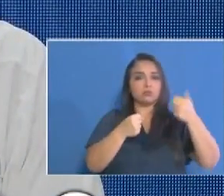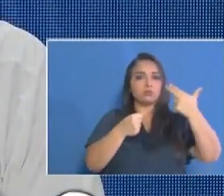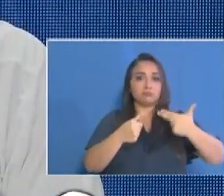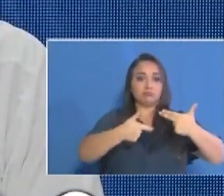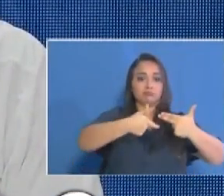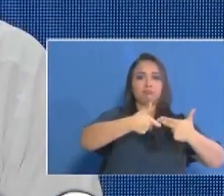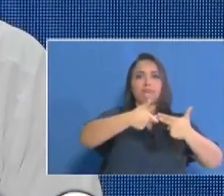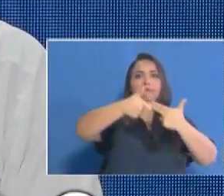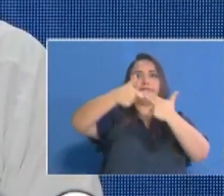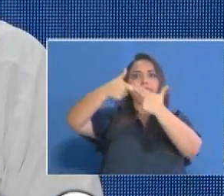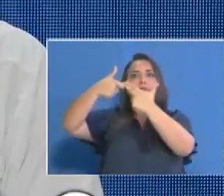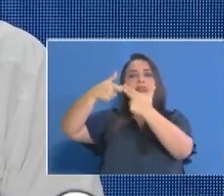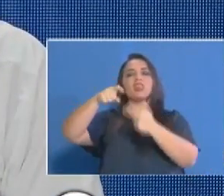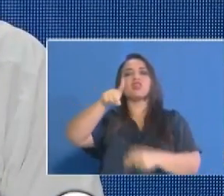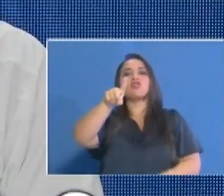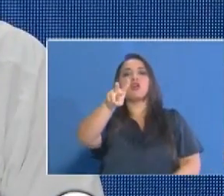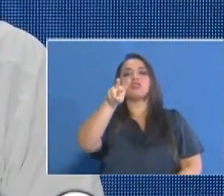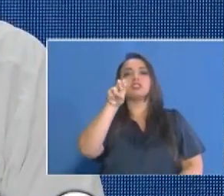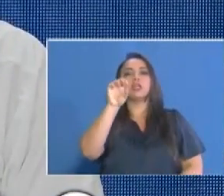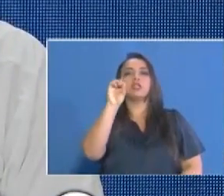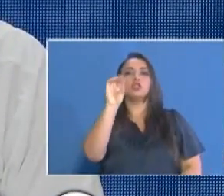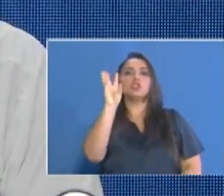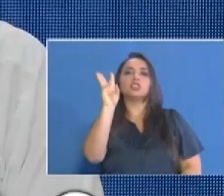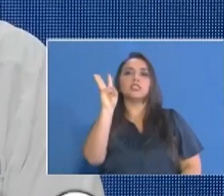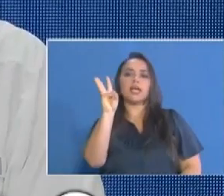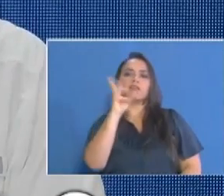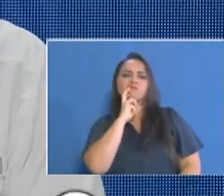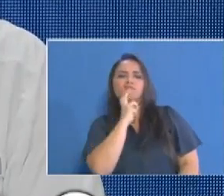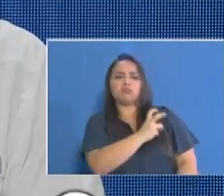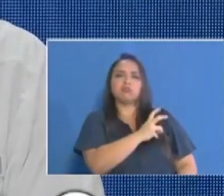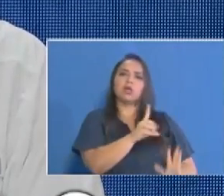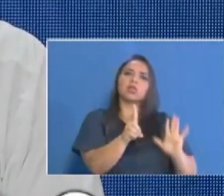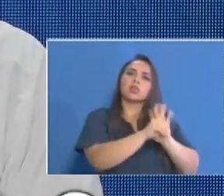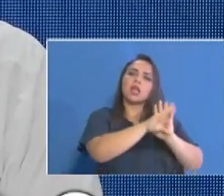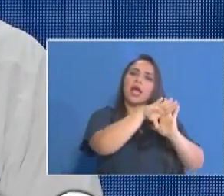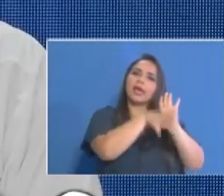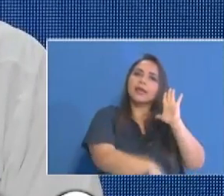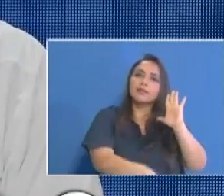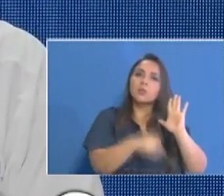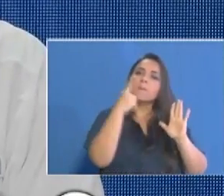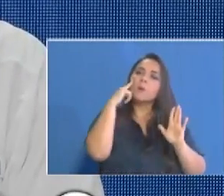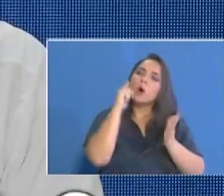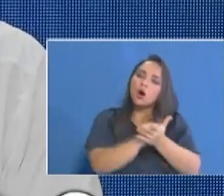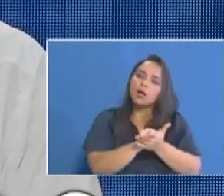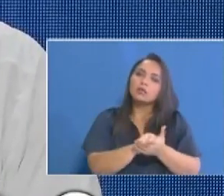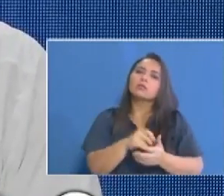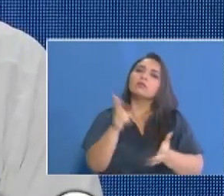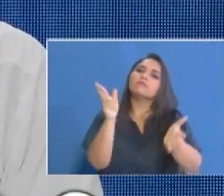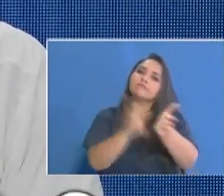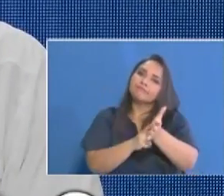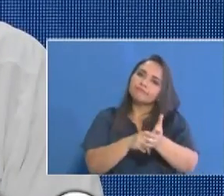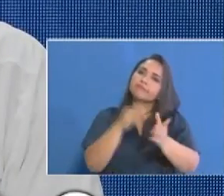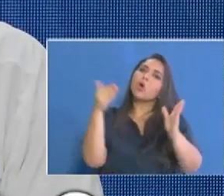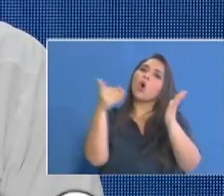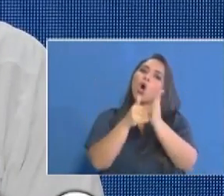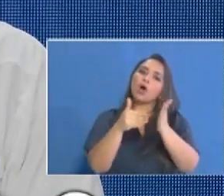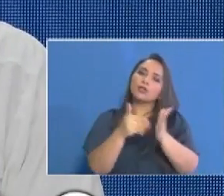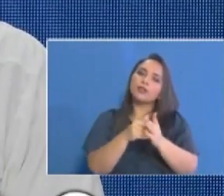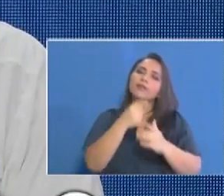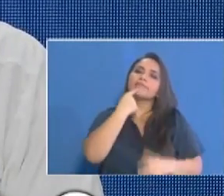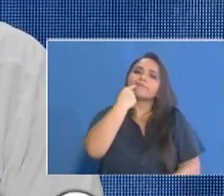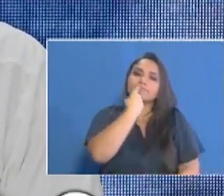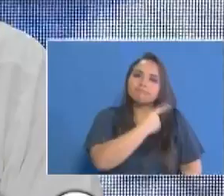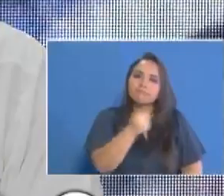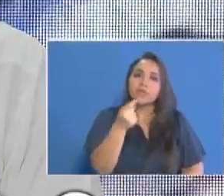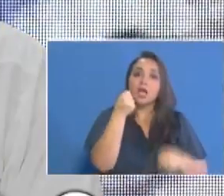vehículos en grúa por incumplir los decretos por lo que reiteramos el llamado nuevamente a los